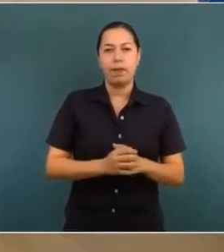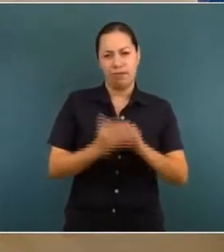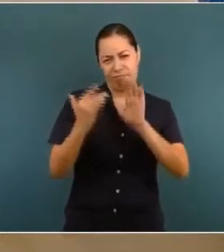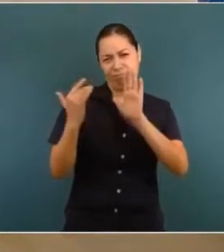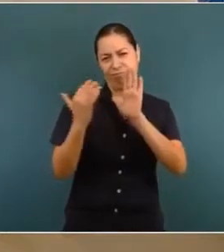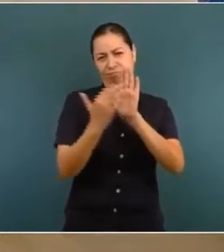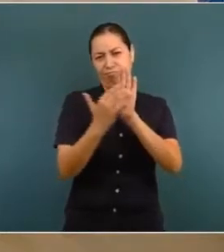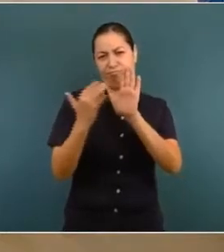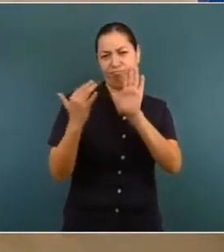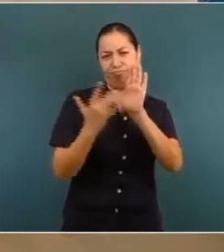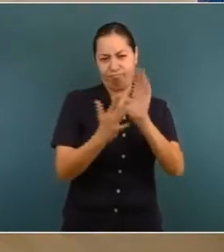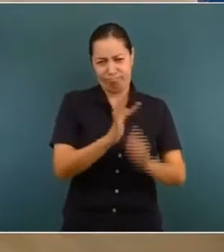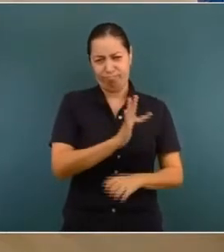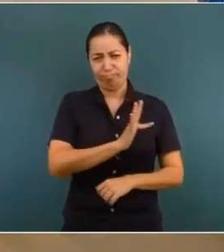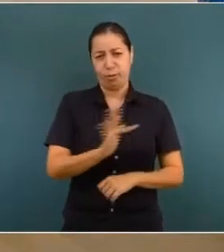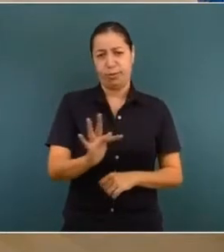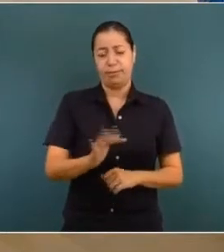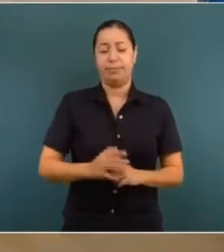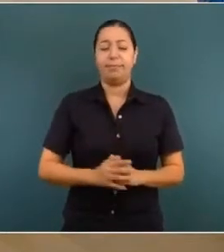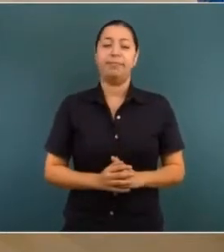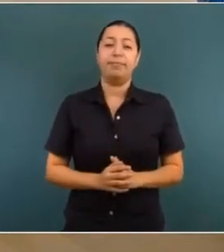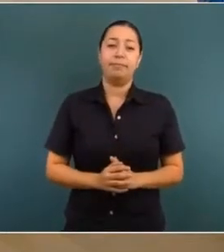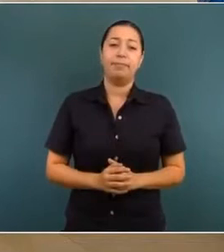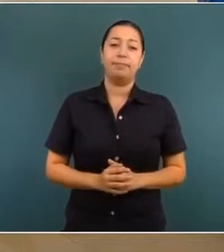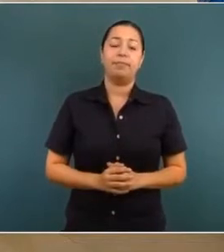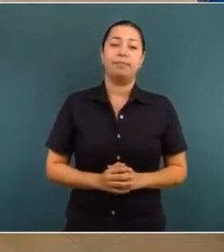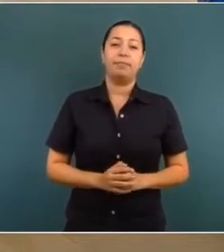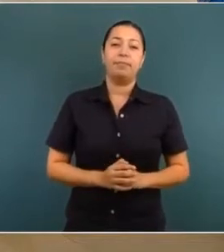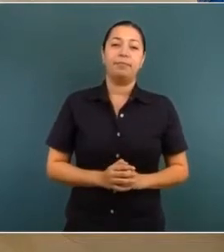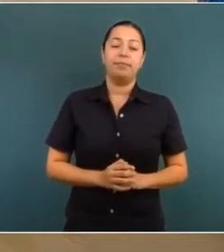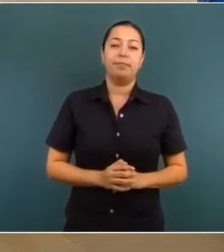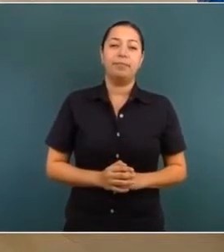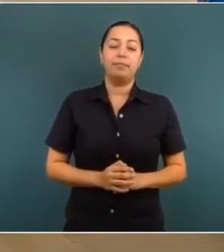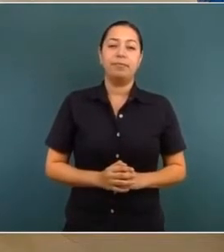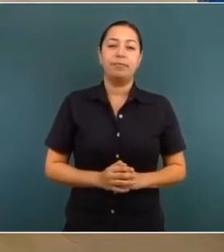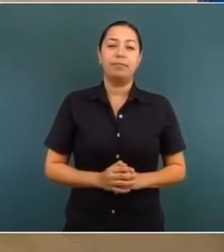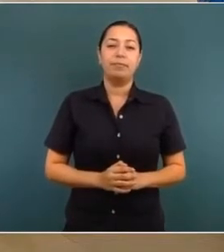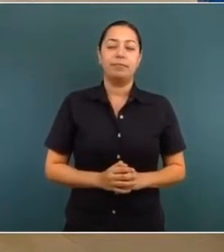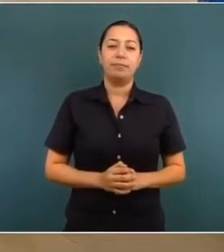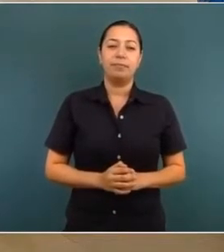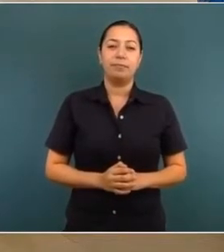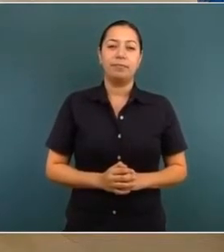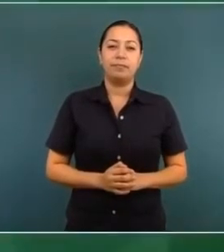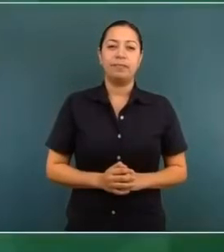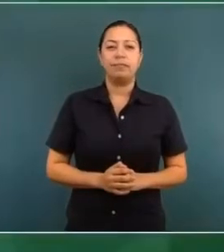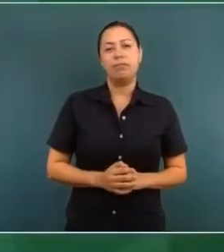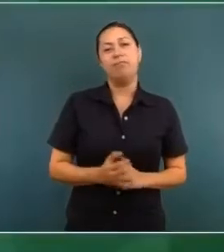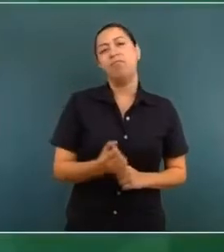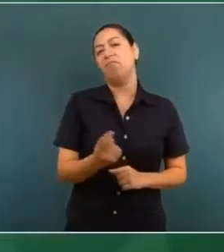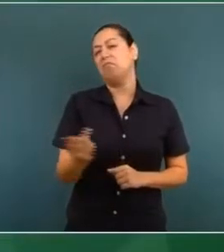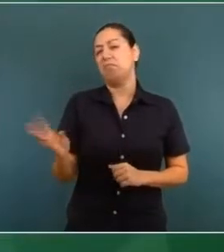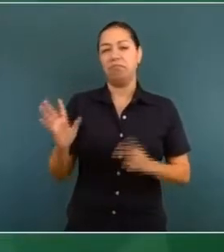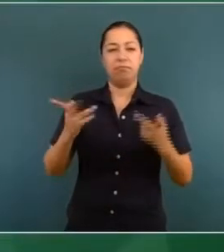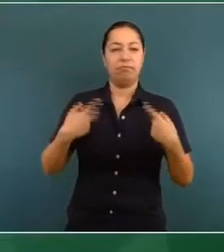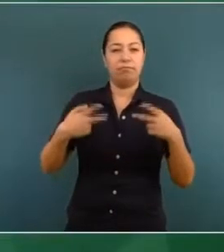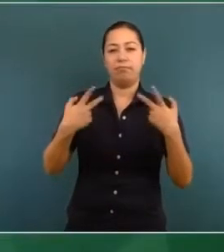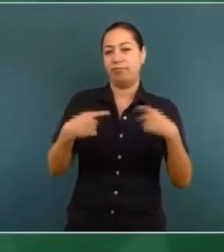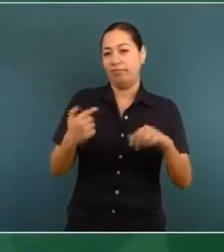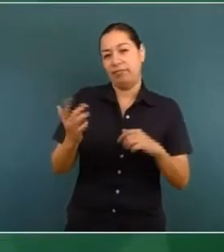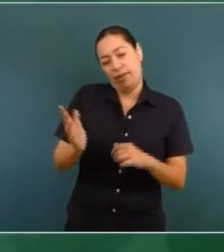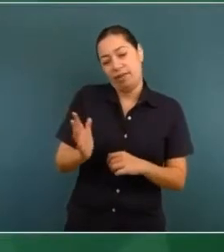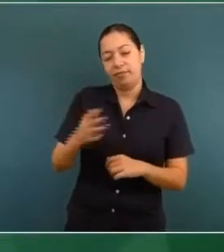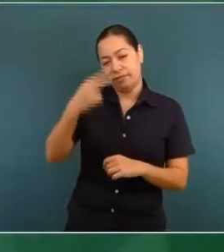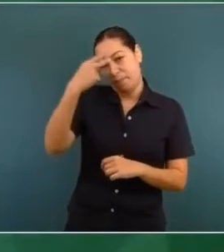los conservadores de México.